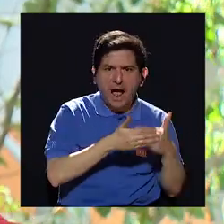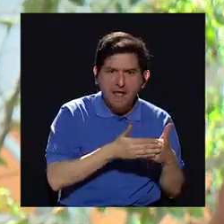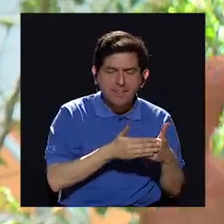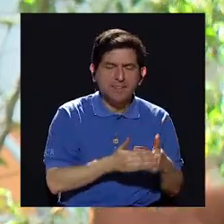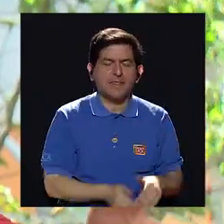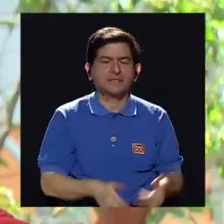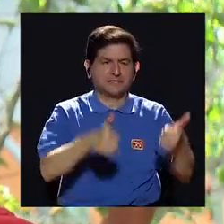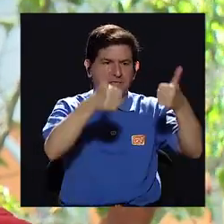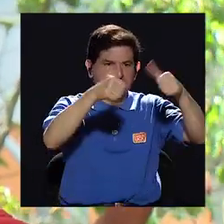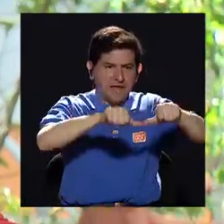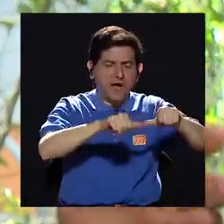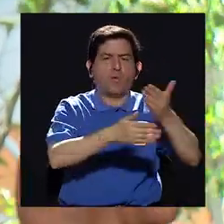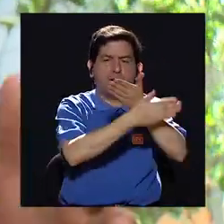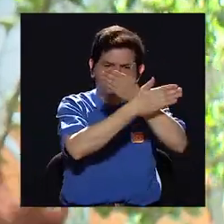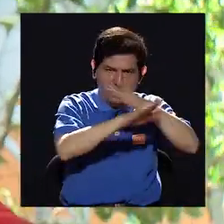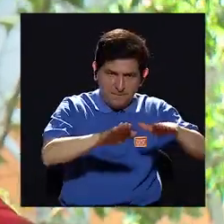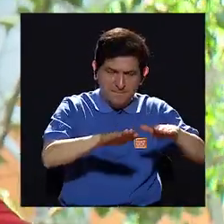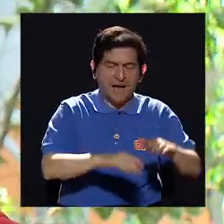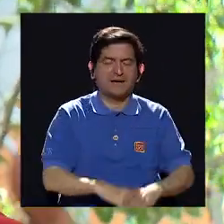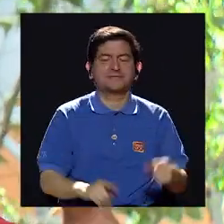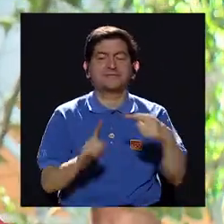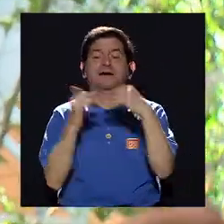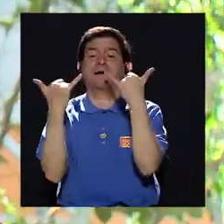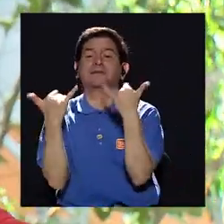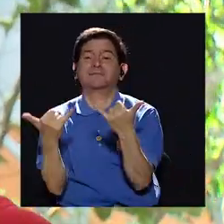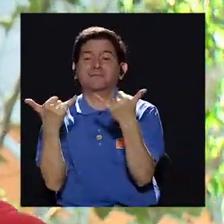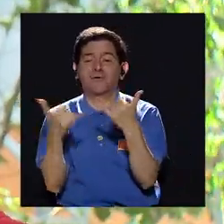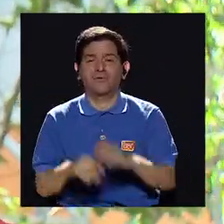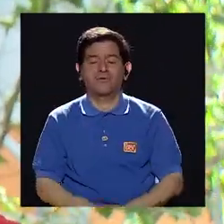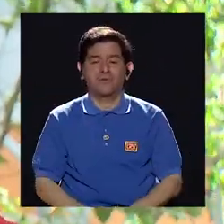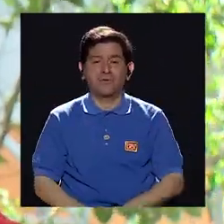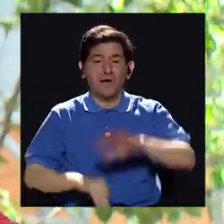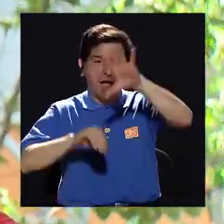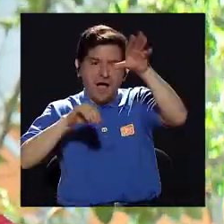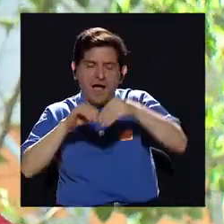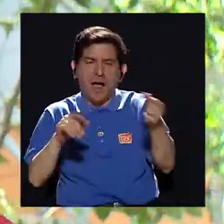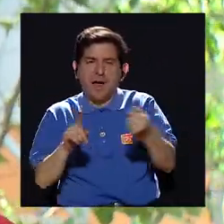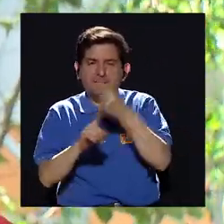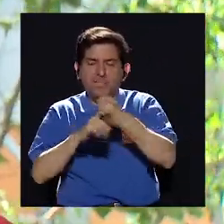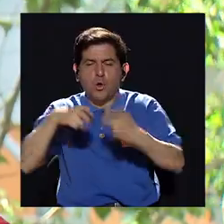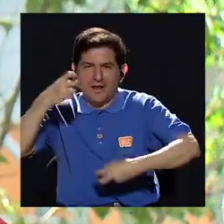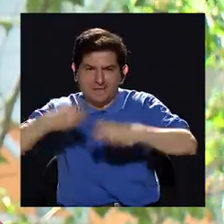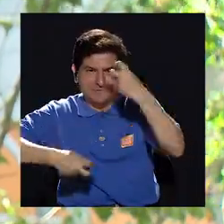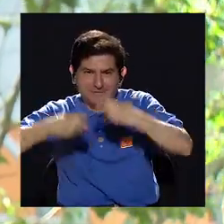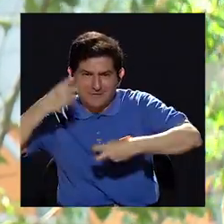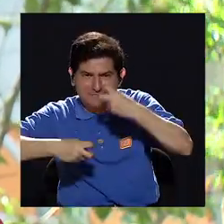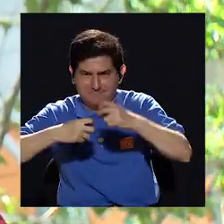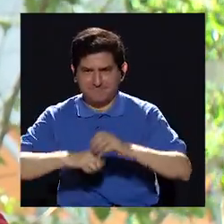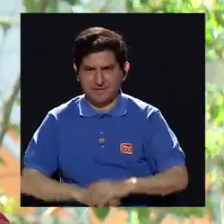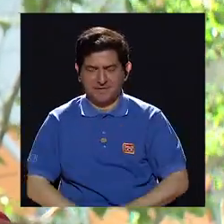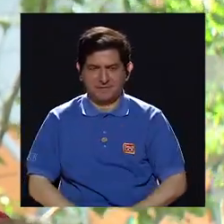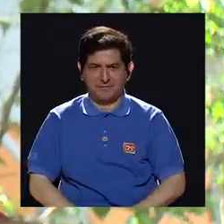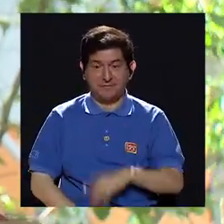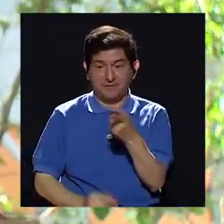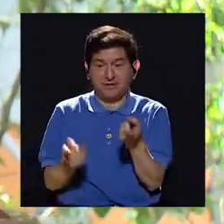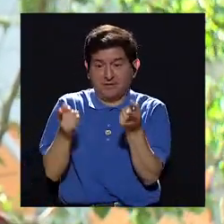Esquipula, de los acuerdos de paz y hasta hoy se le suma ahora la violencia criminal que